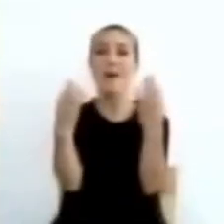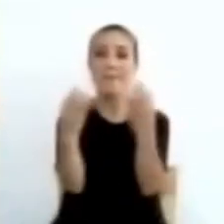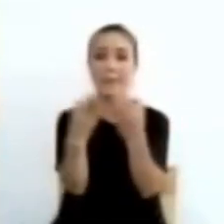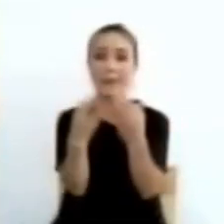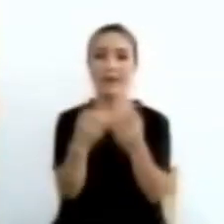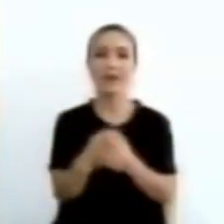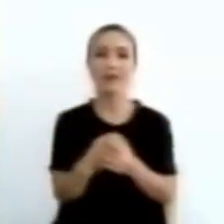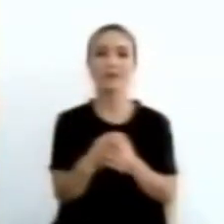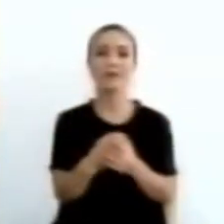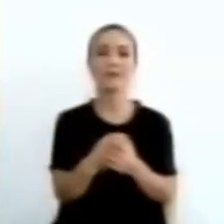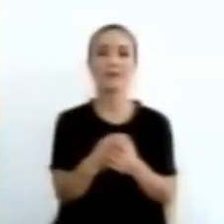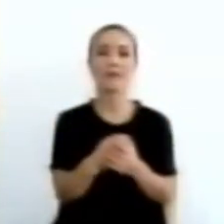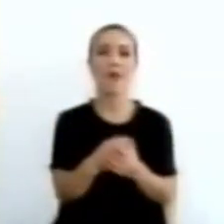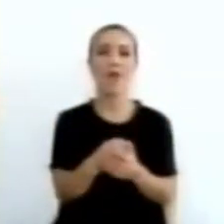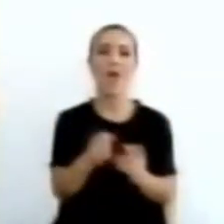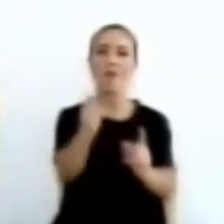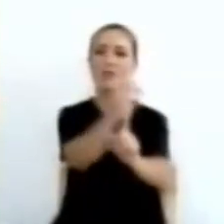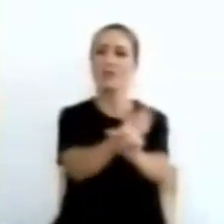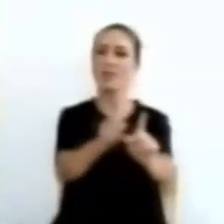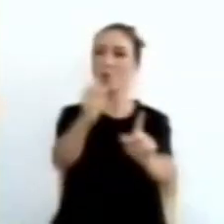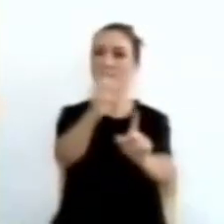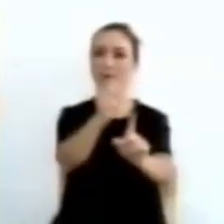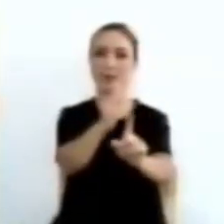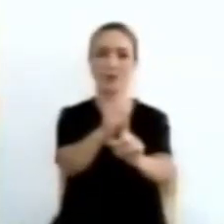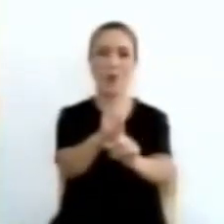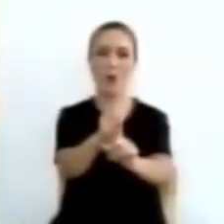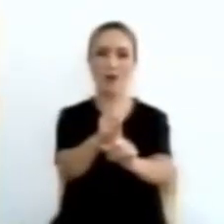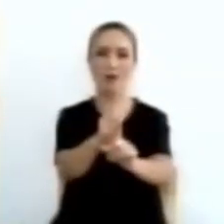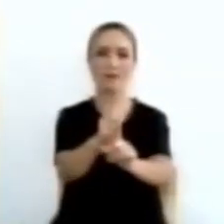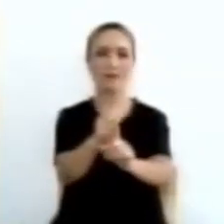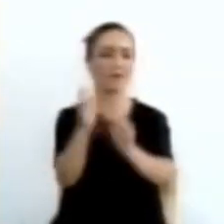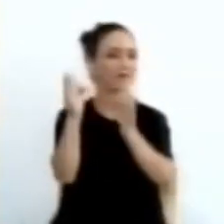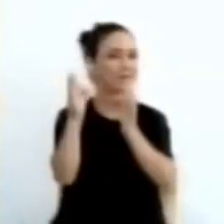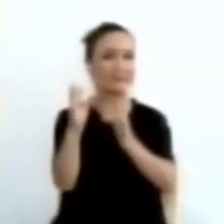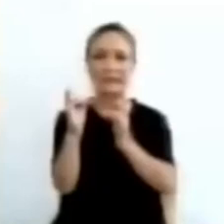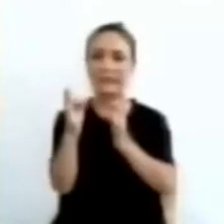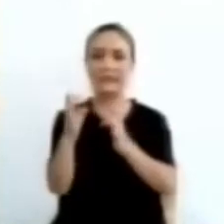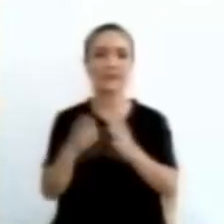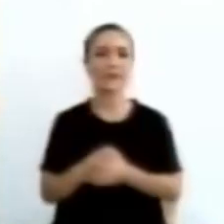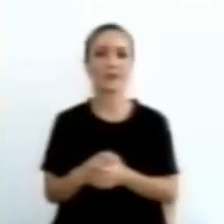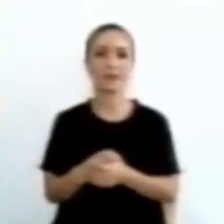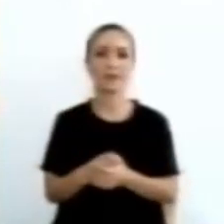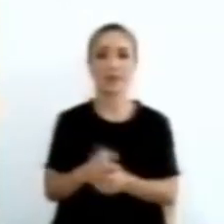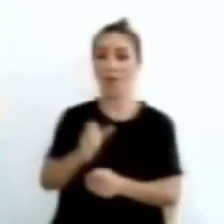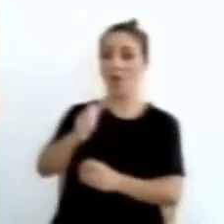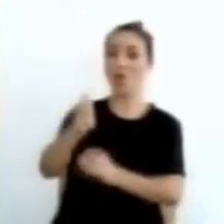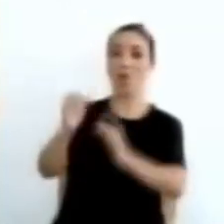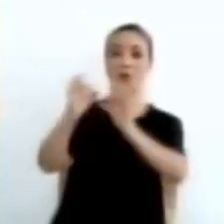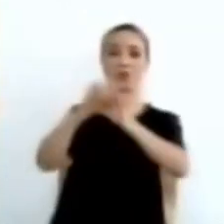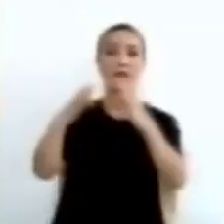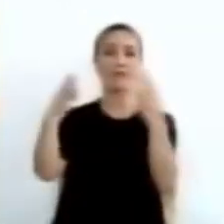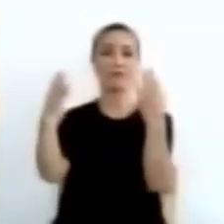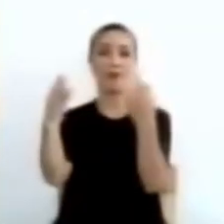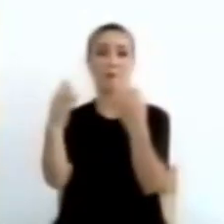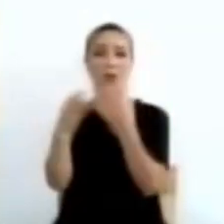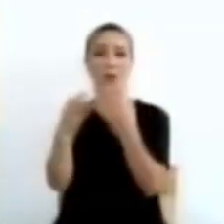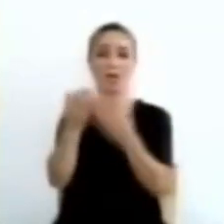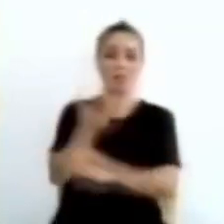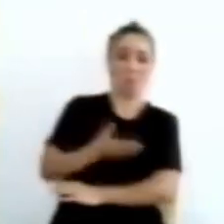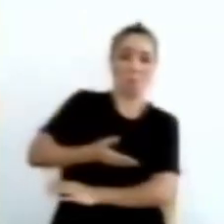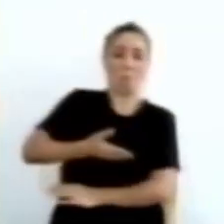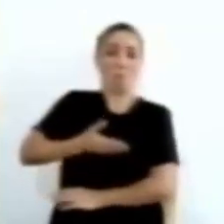condiciones infrahumanas, mientras que otras en la opulencia,